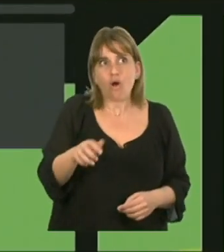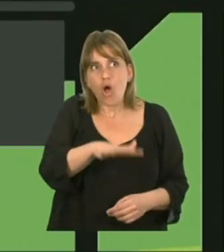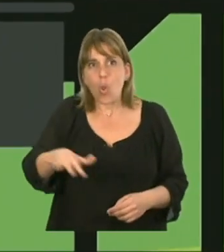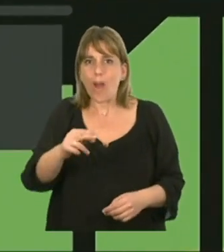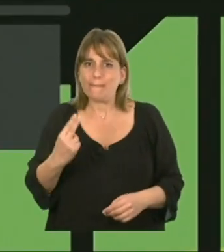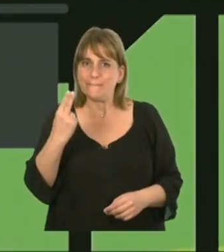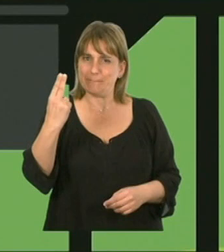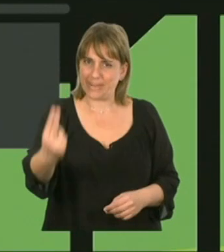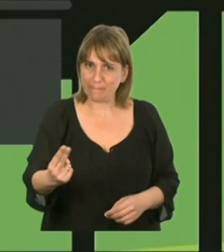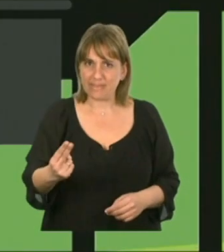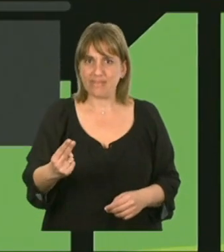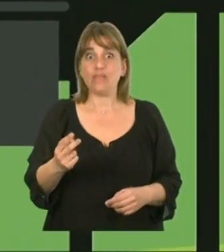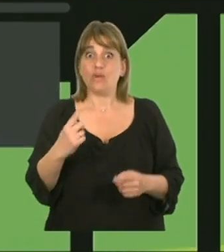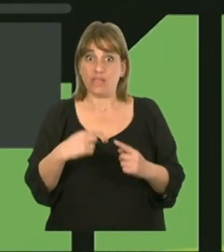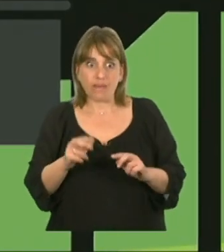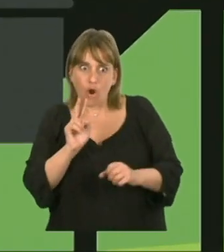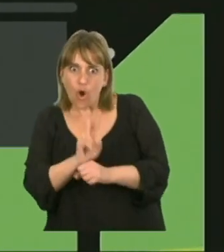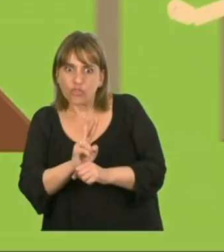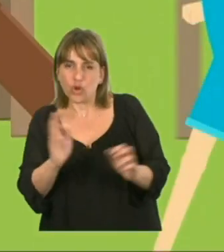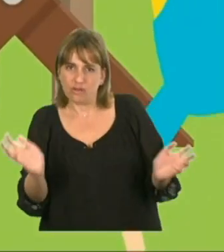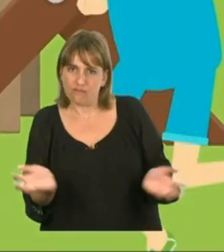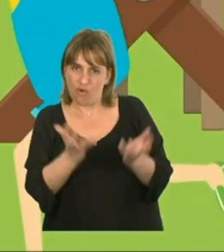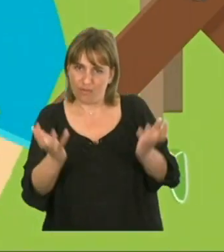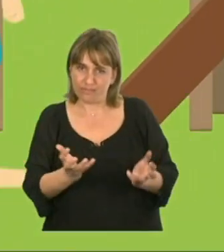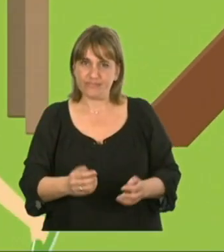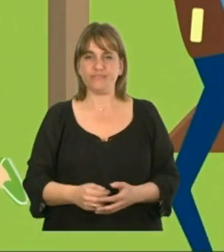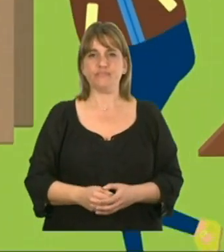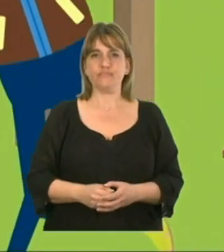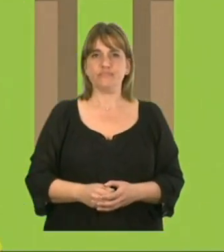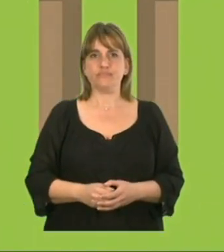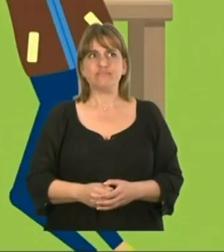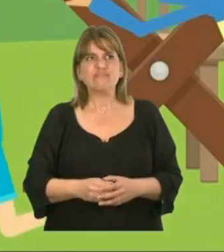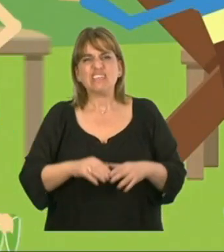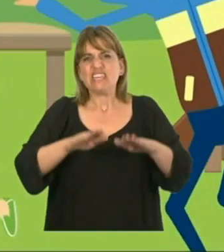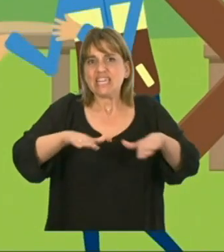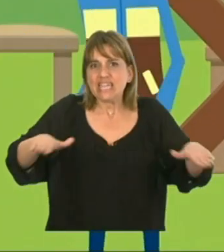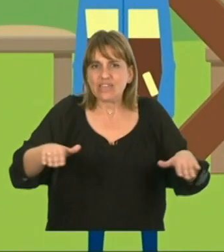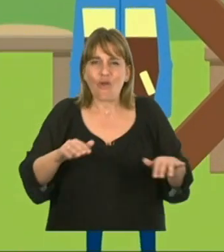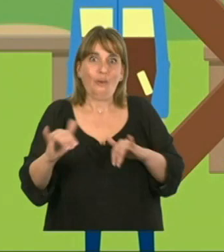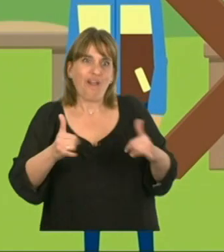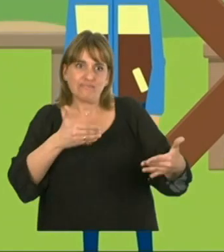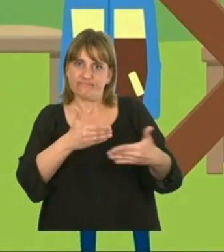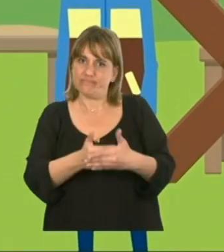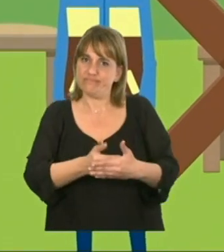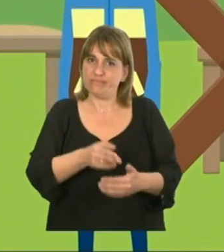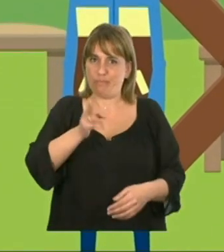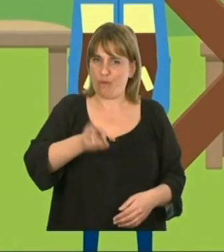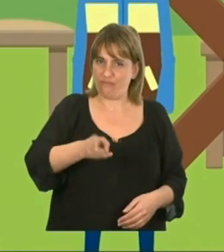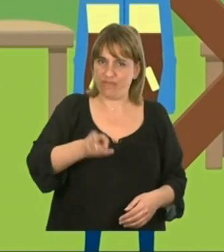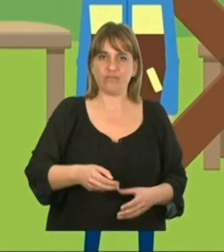parrilleros o barbacoas y mantén el fuego controlado. No permitas que niñas y niños jueguen en sus cercanías.